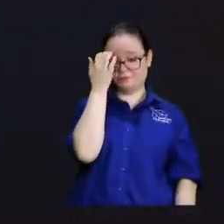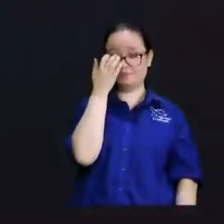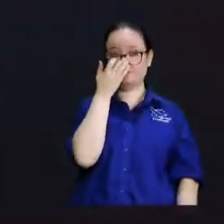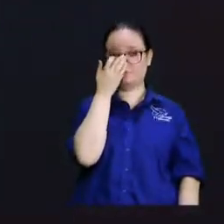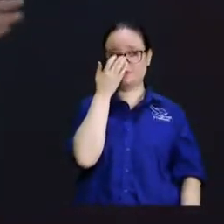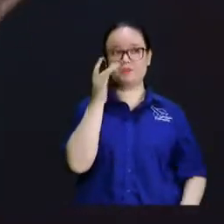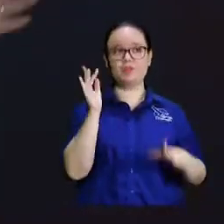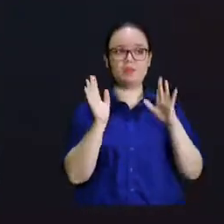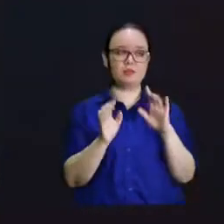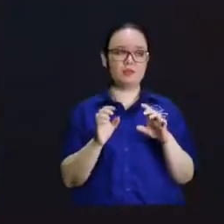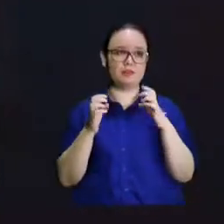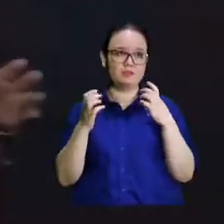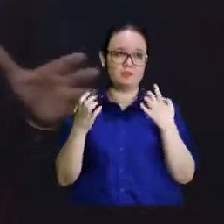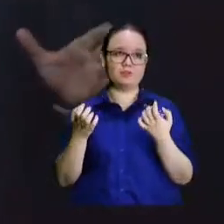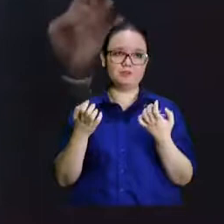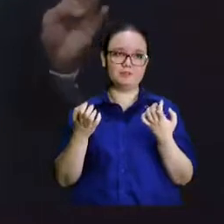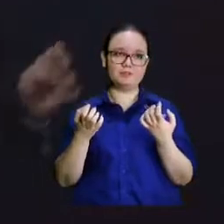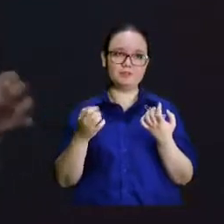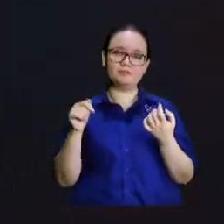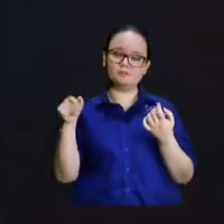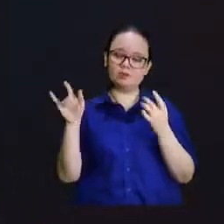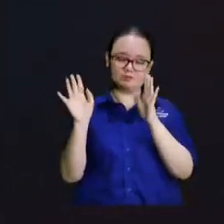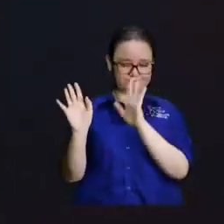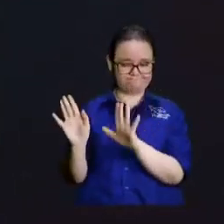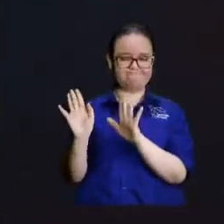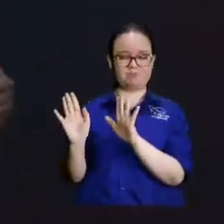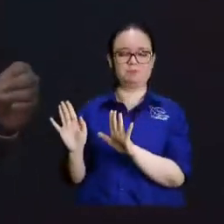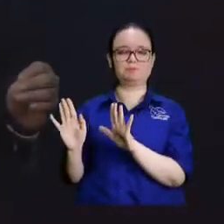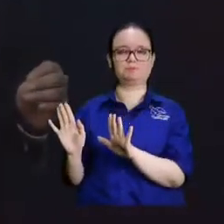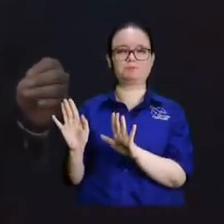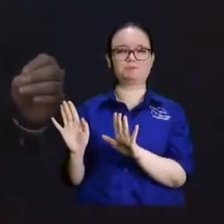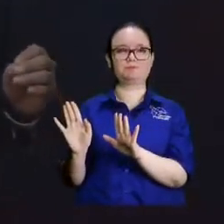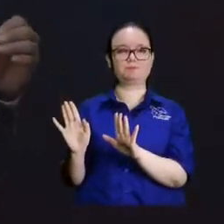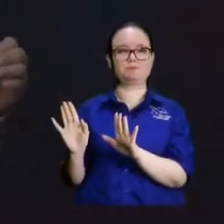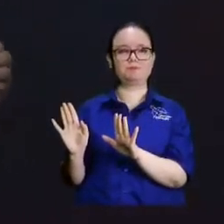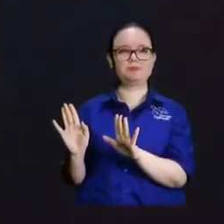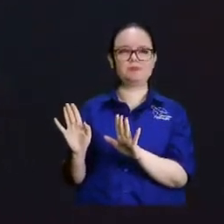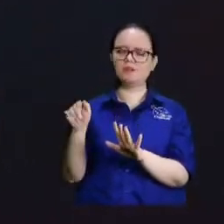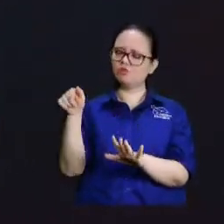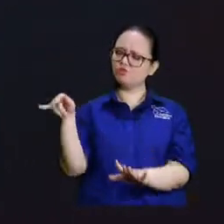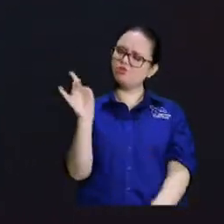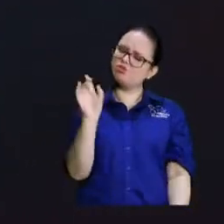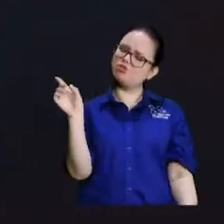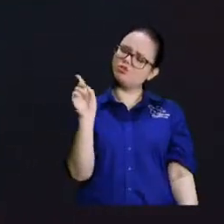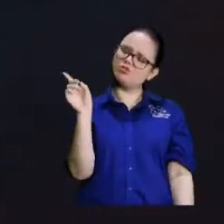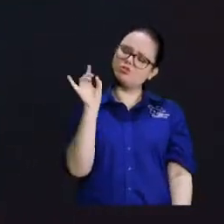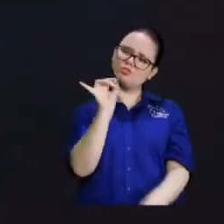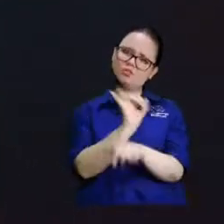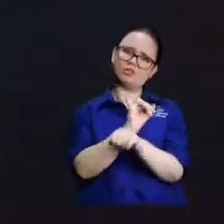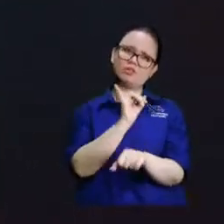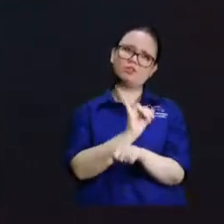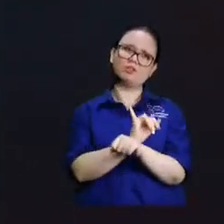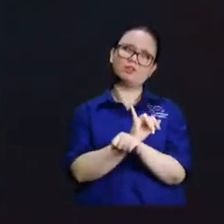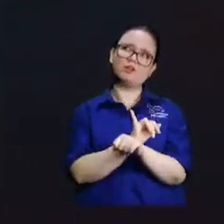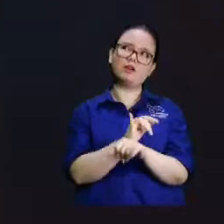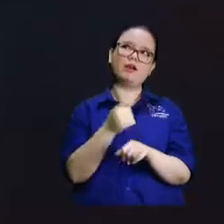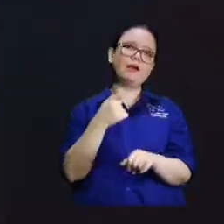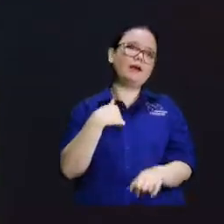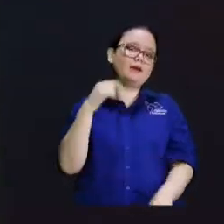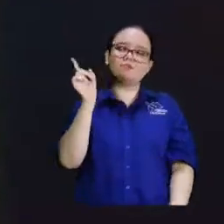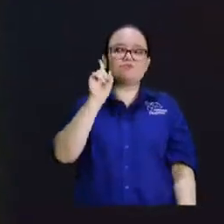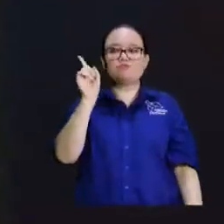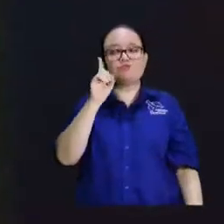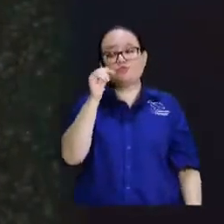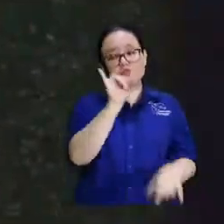entonces le dije mira papayito ¿en dónde te congregas? no yo no me congrego ¡ah